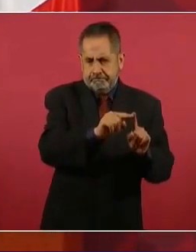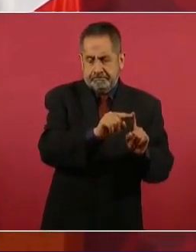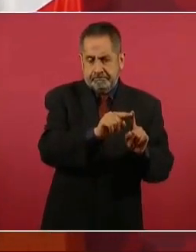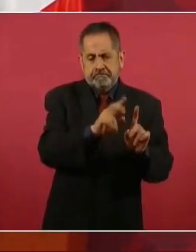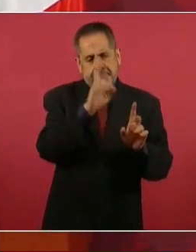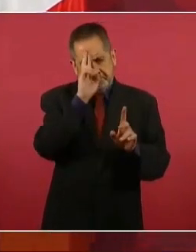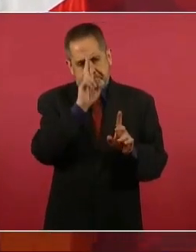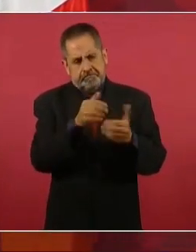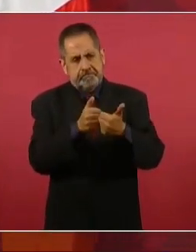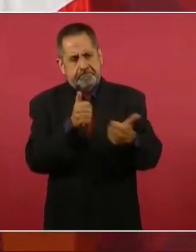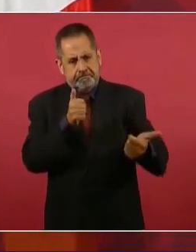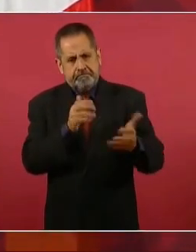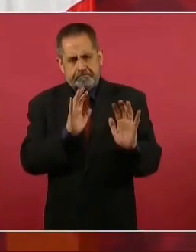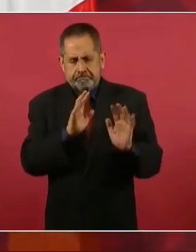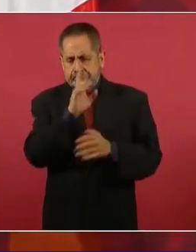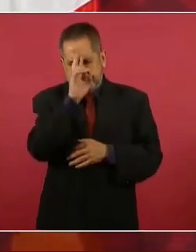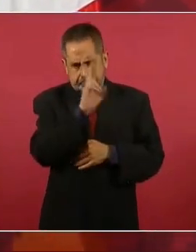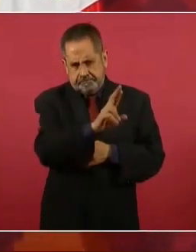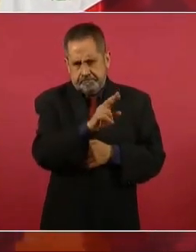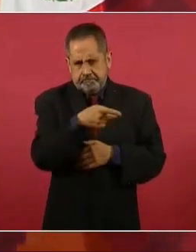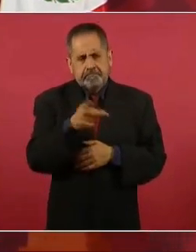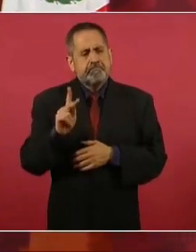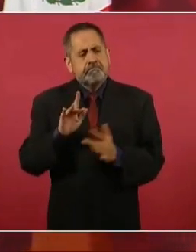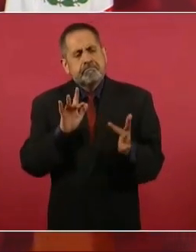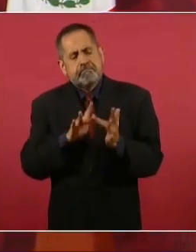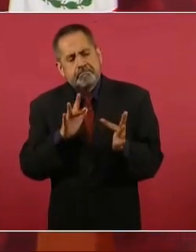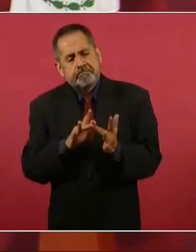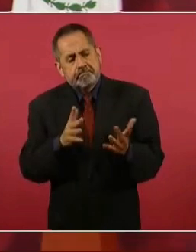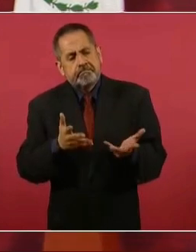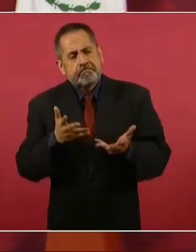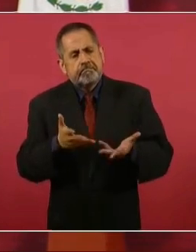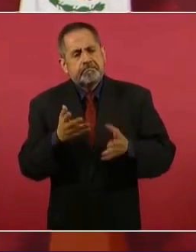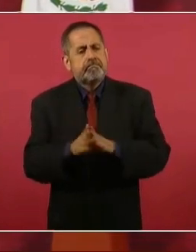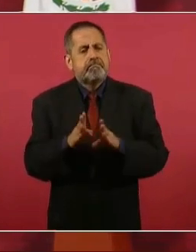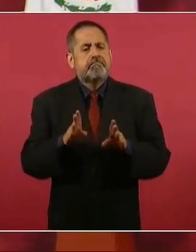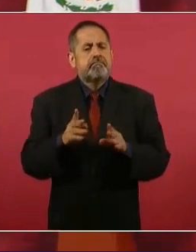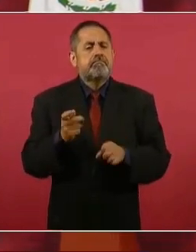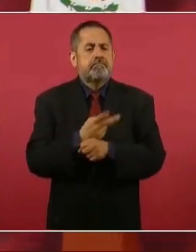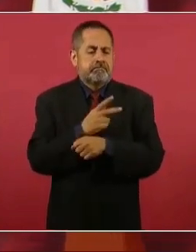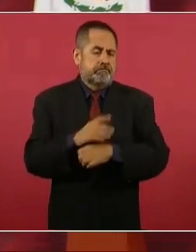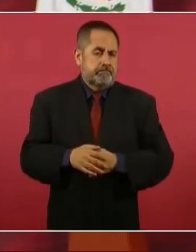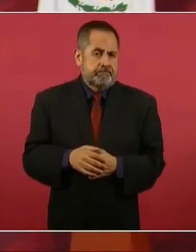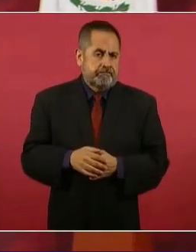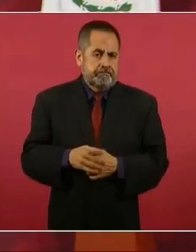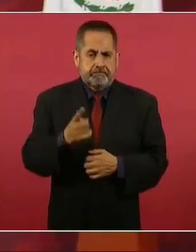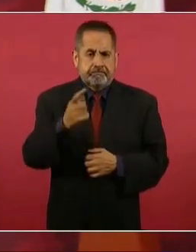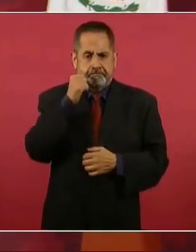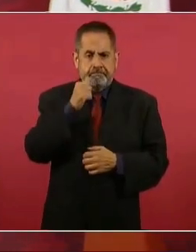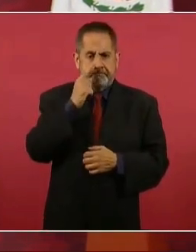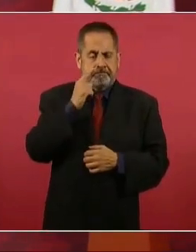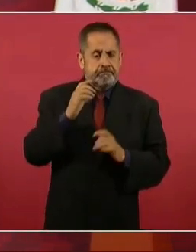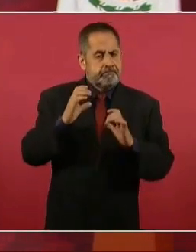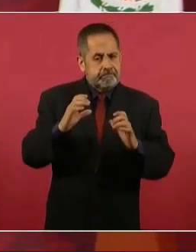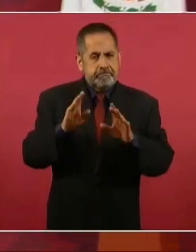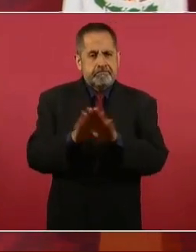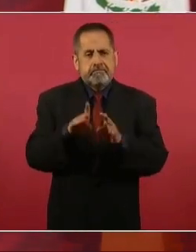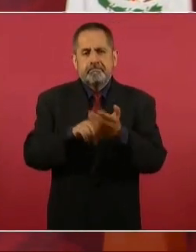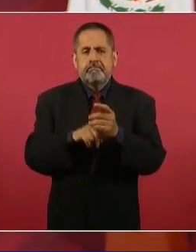que tienen y cuidando de que